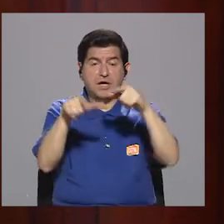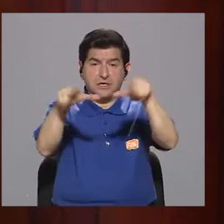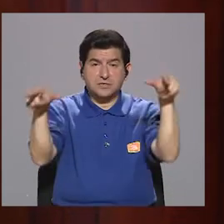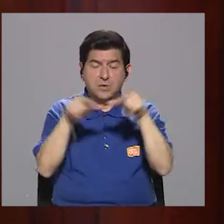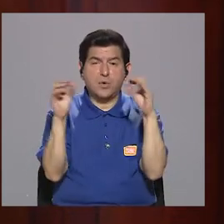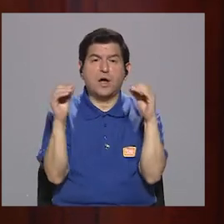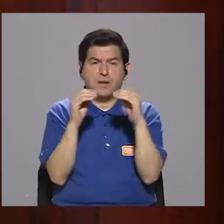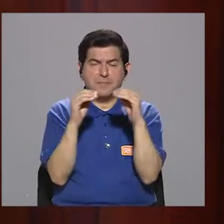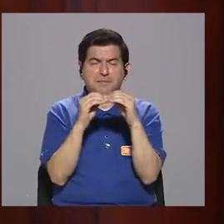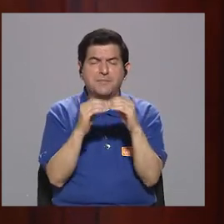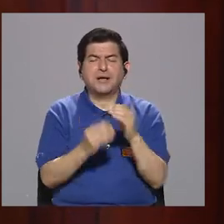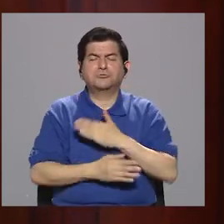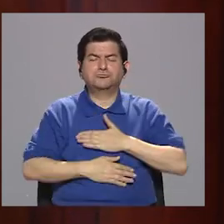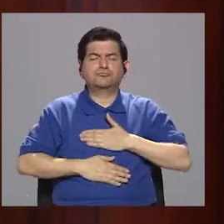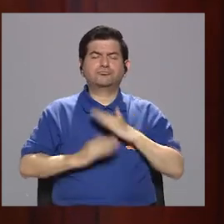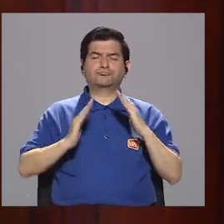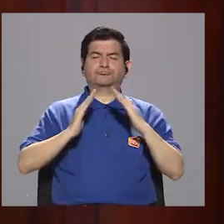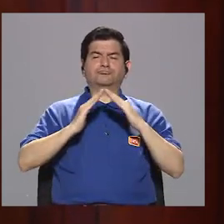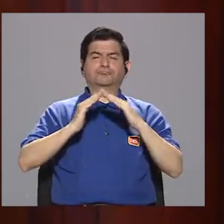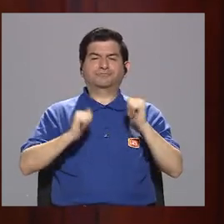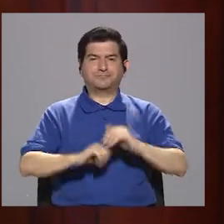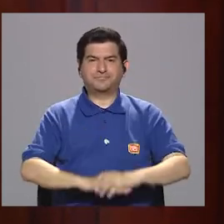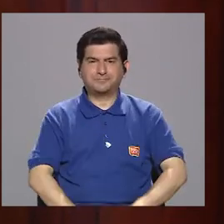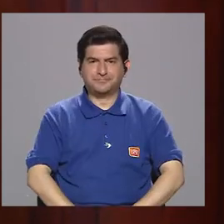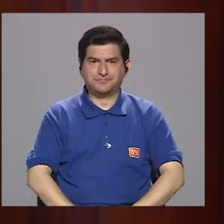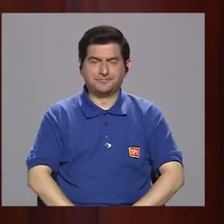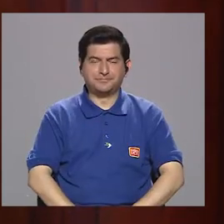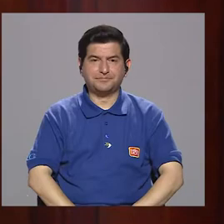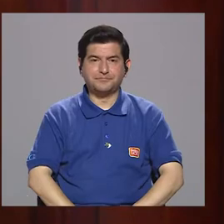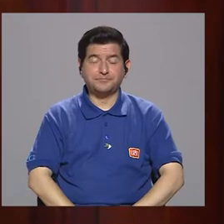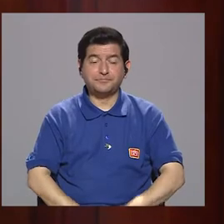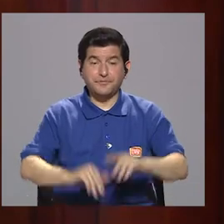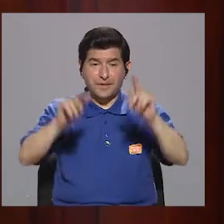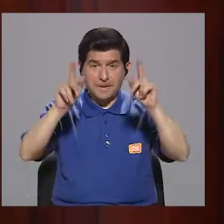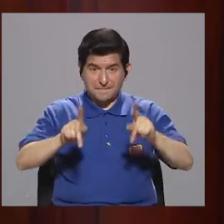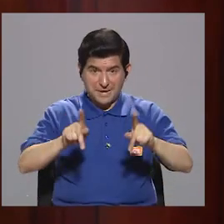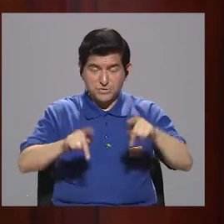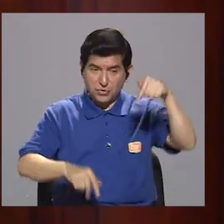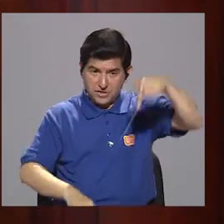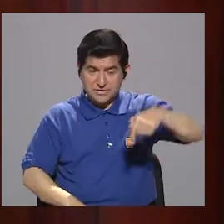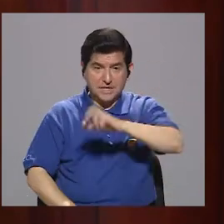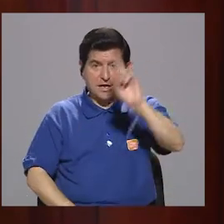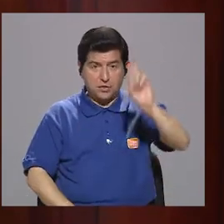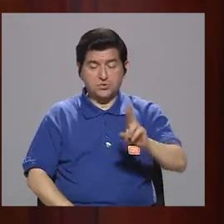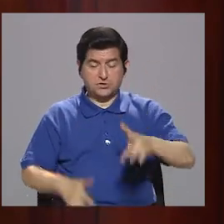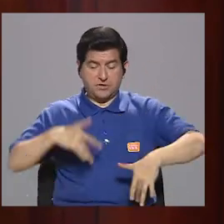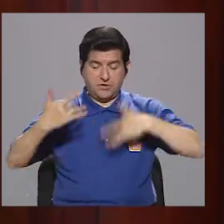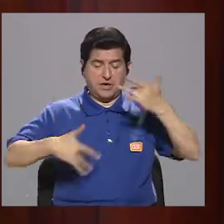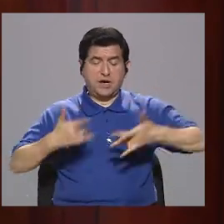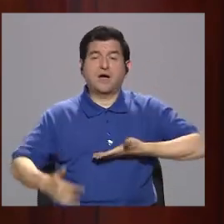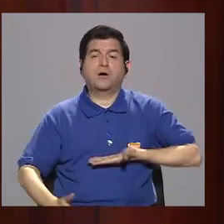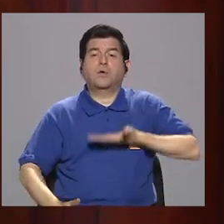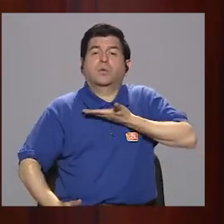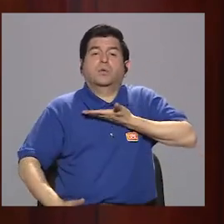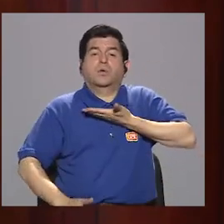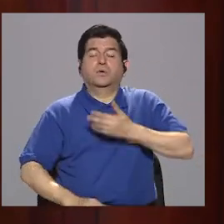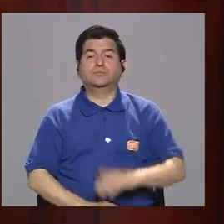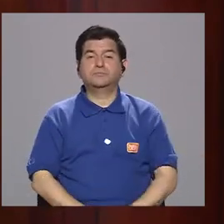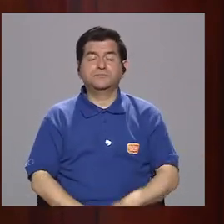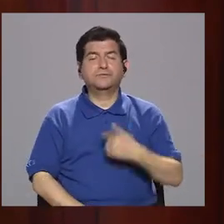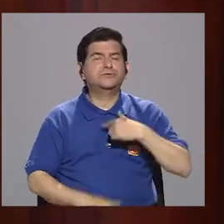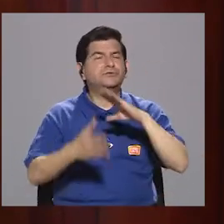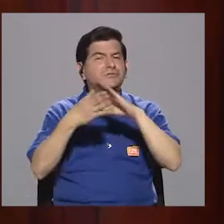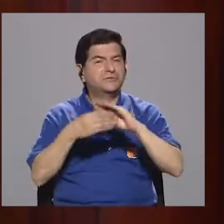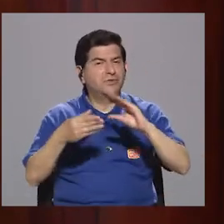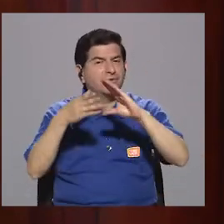en un lugar más habitable, en un lugar que los costarricenses podamos sentir orgullo. Por eso le